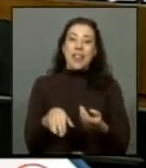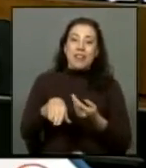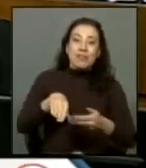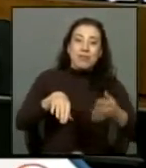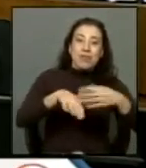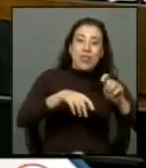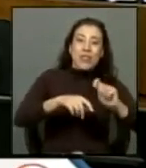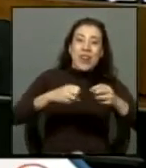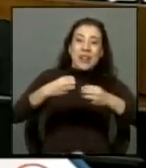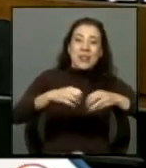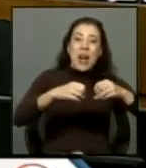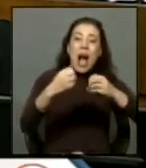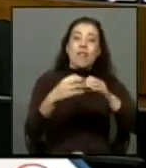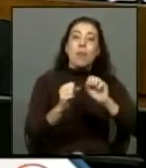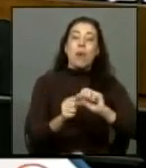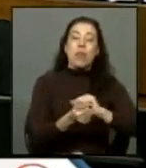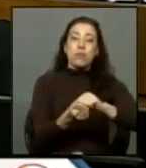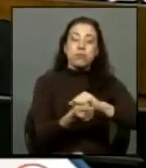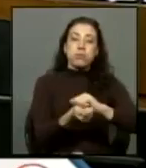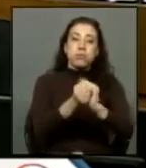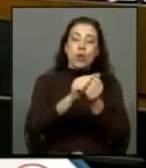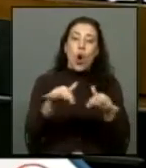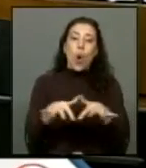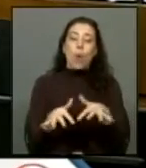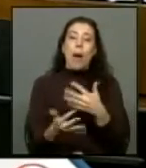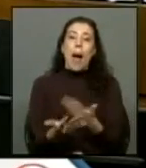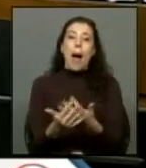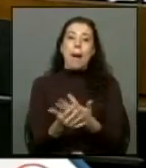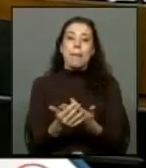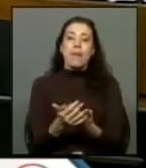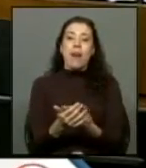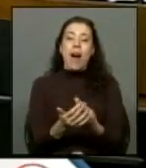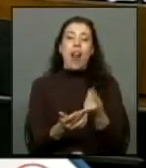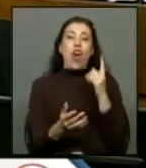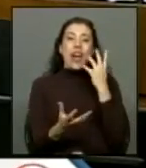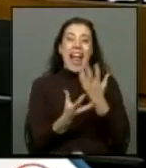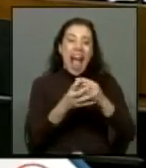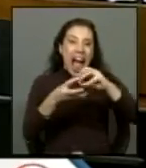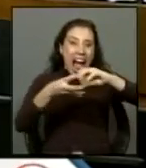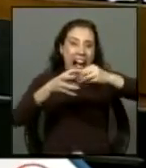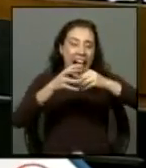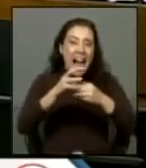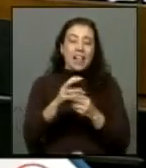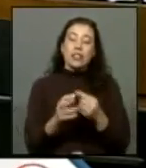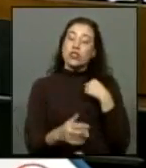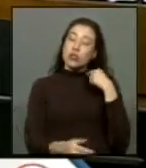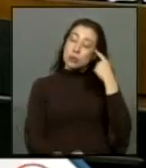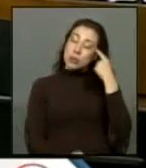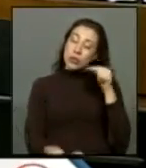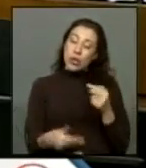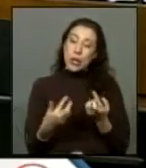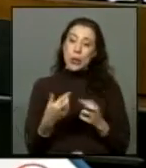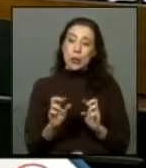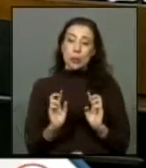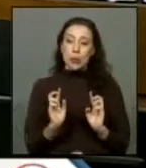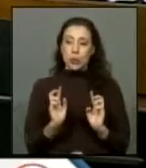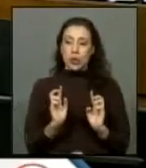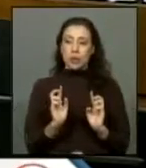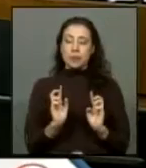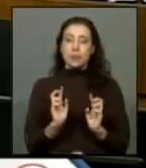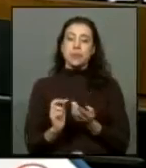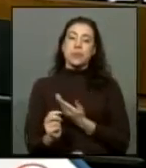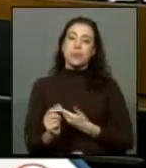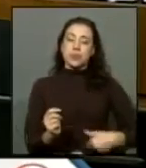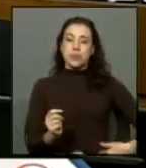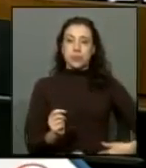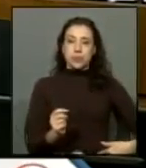encuentren abandonados sean reutilizando aprovechando los valores contenidos los mismos así que yo creo que también es una oportunidad para que el ejecutivo